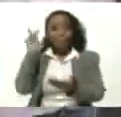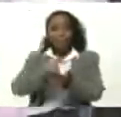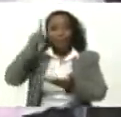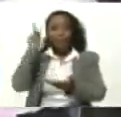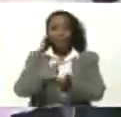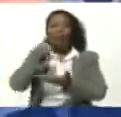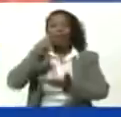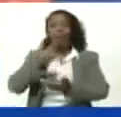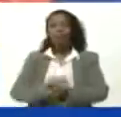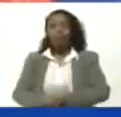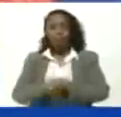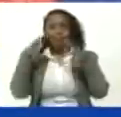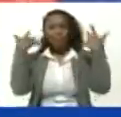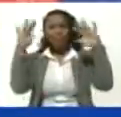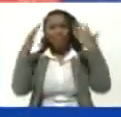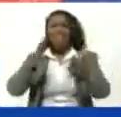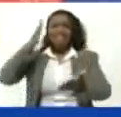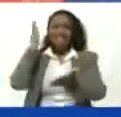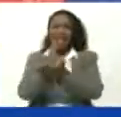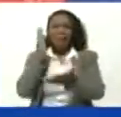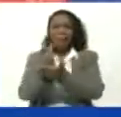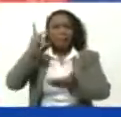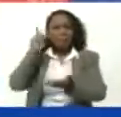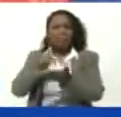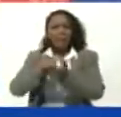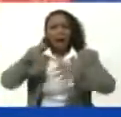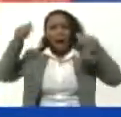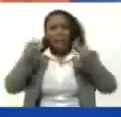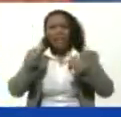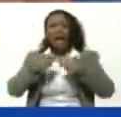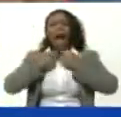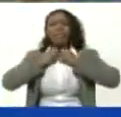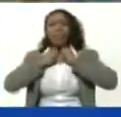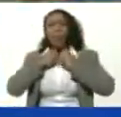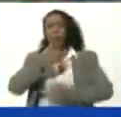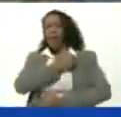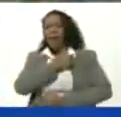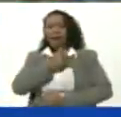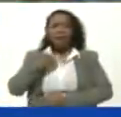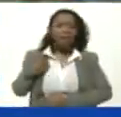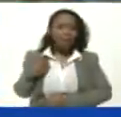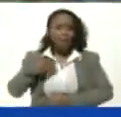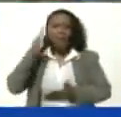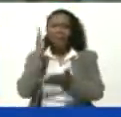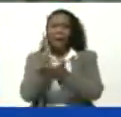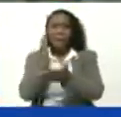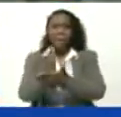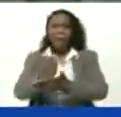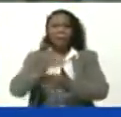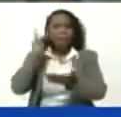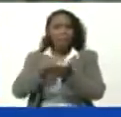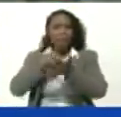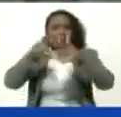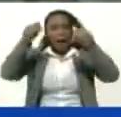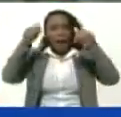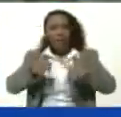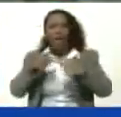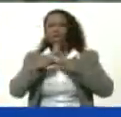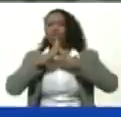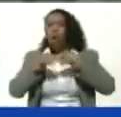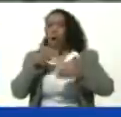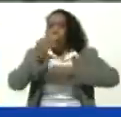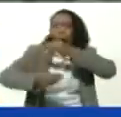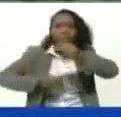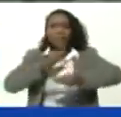Siempre presente Aristóbulo querido Siempre presente En todo lo que